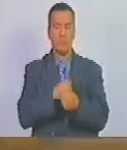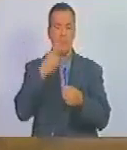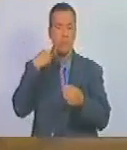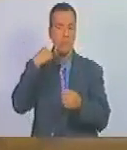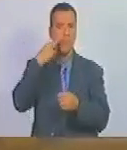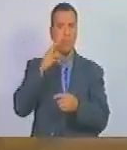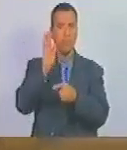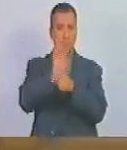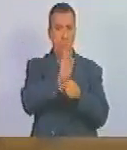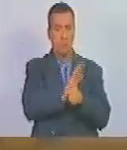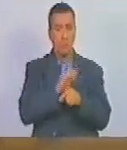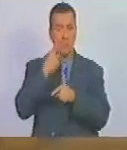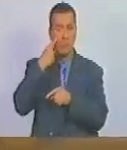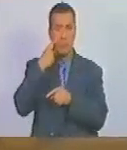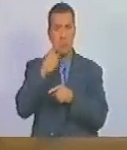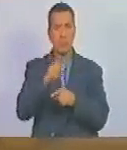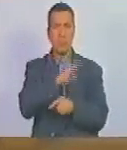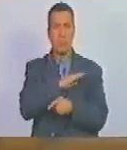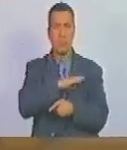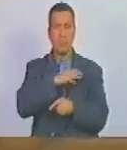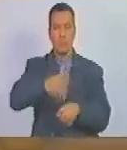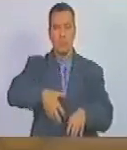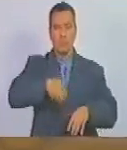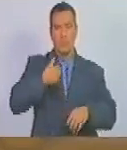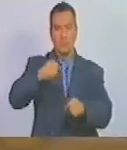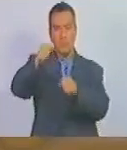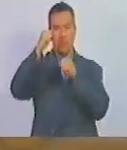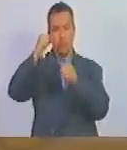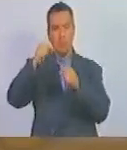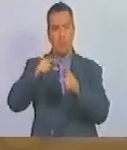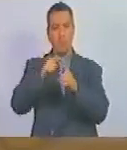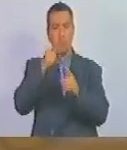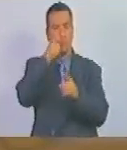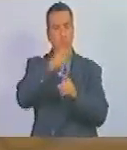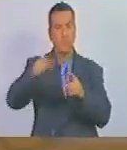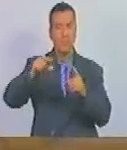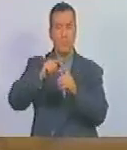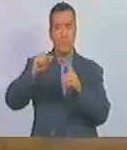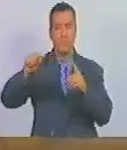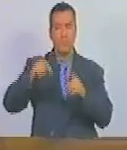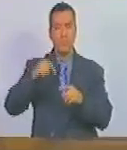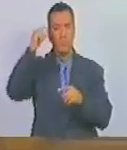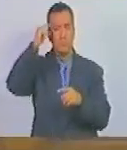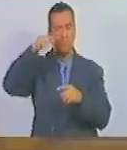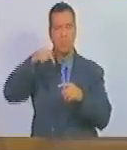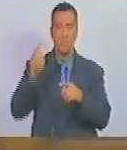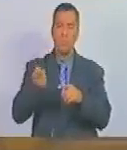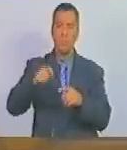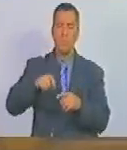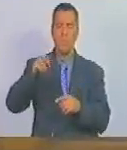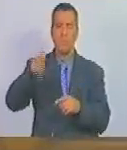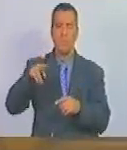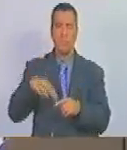cuidado cuidado con mi ira que viva la ira del pueblo palestino hoy más que nunca